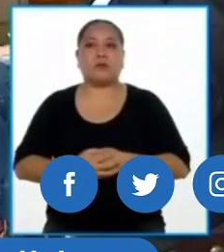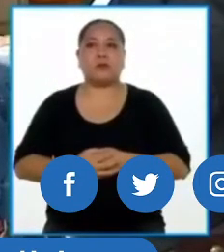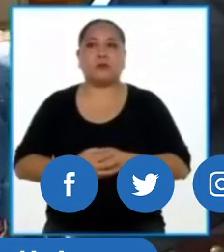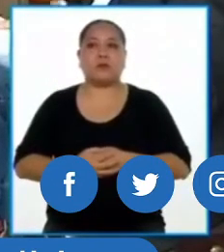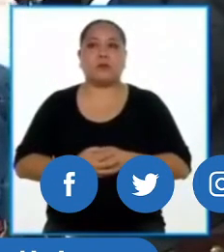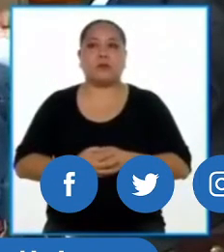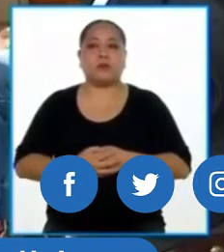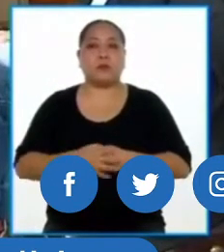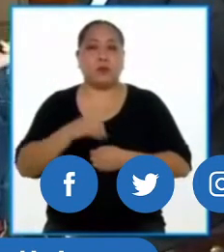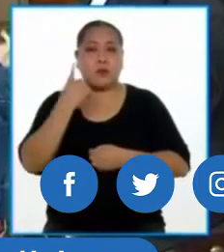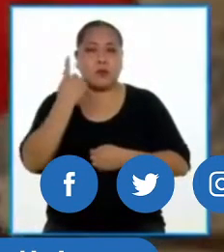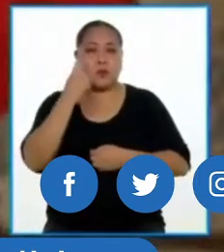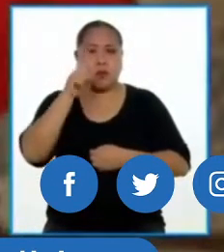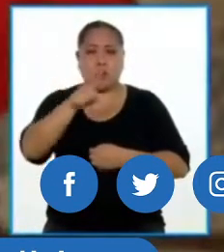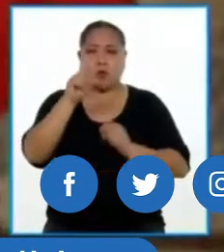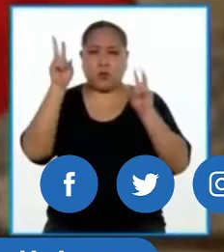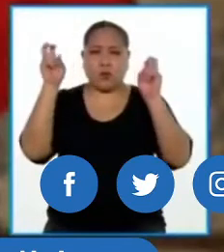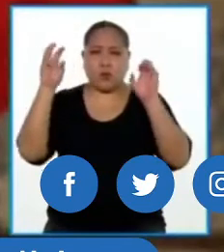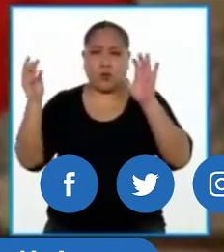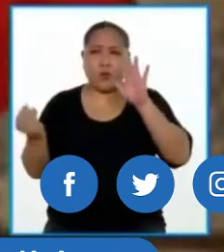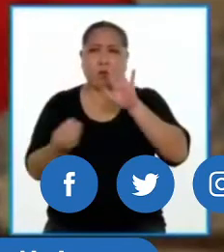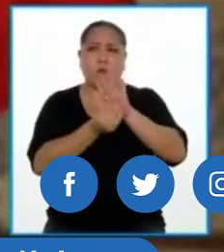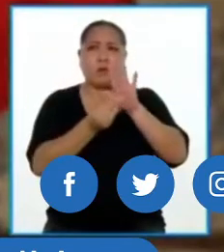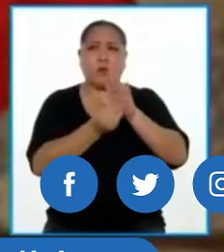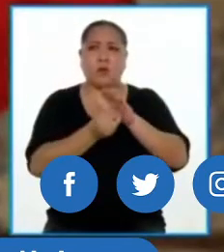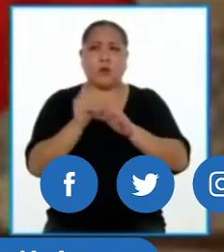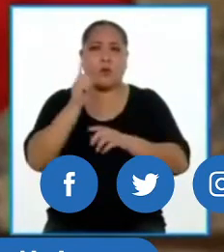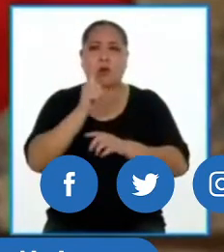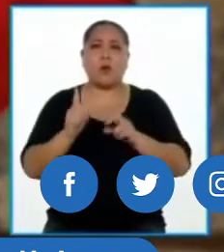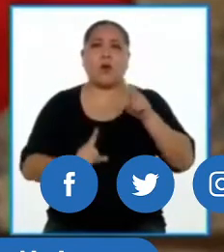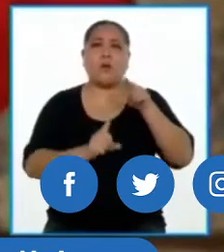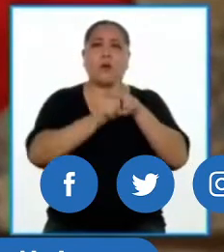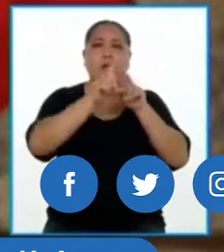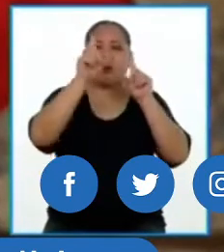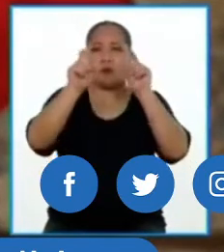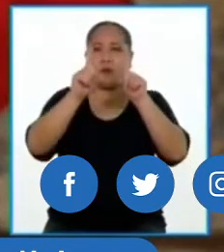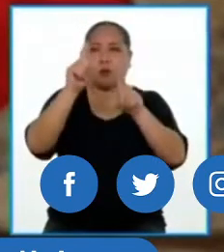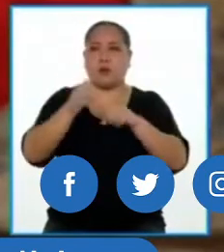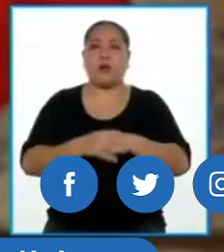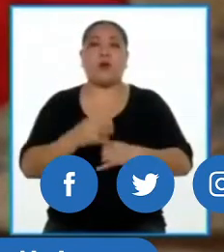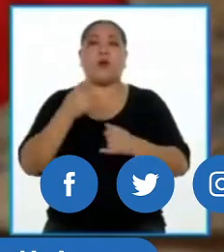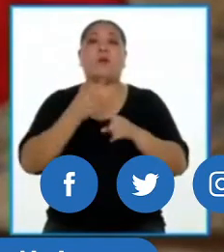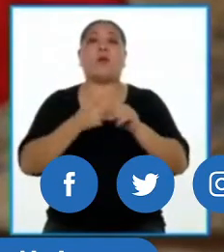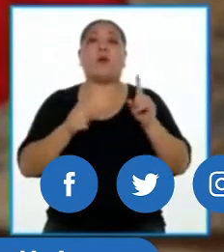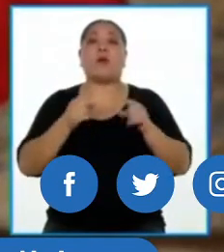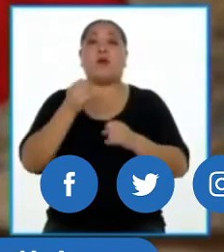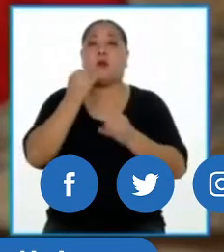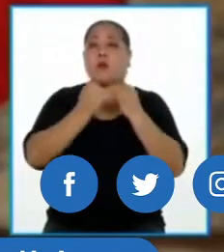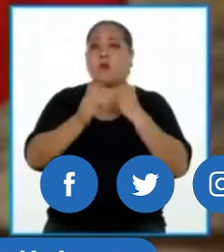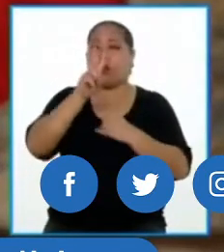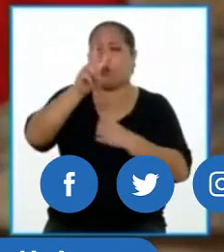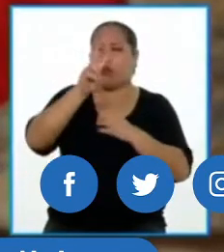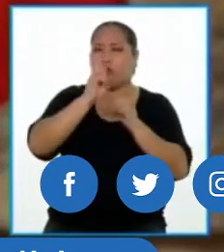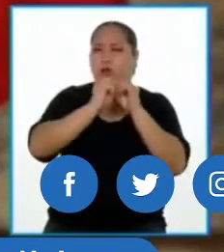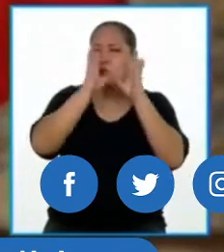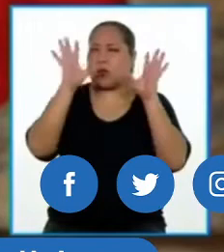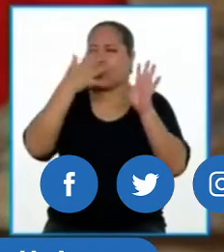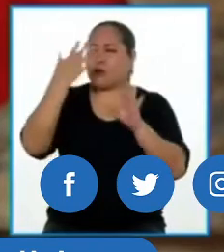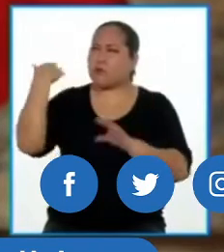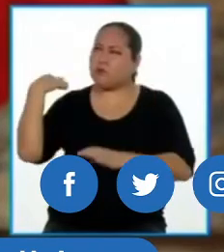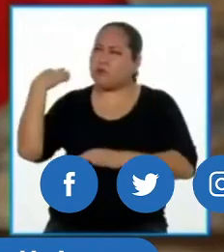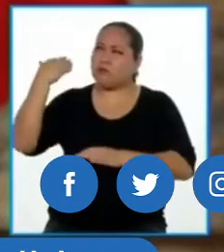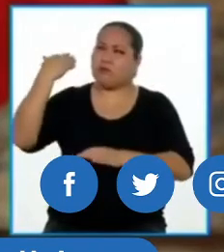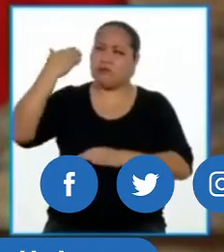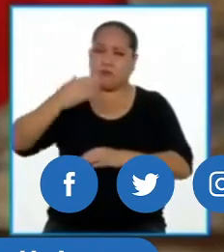solamente un tema adicional que no ha salido en las preguntas, pero en los últimos dos días, aproximadamente,